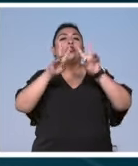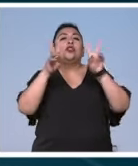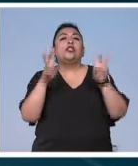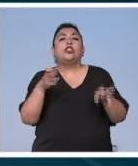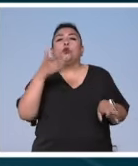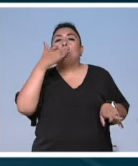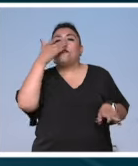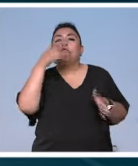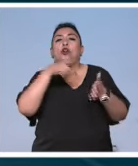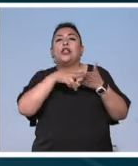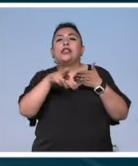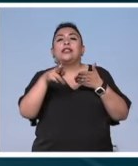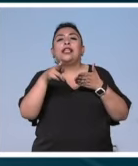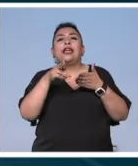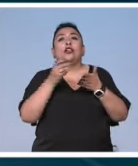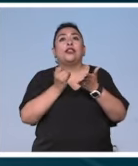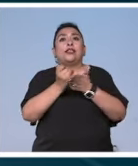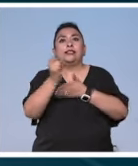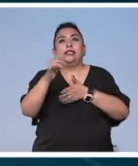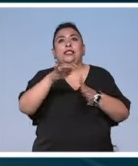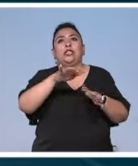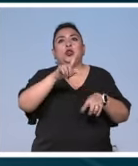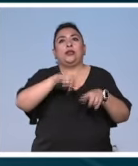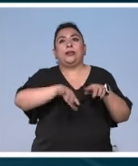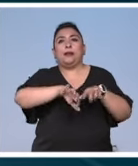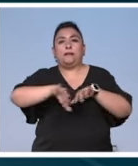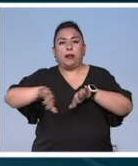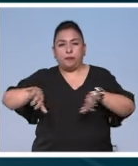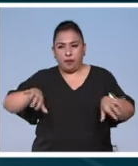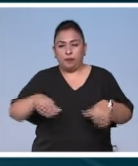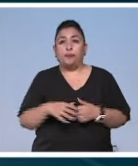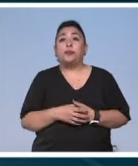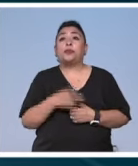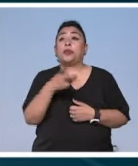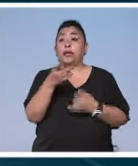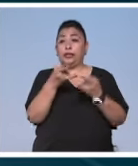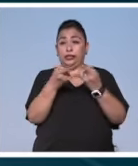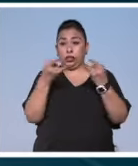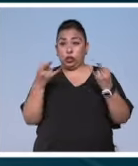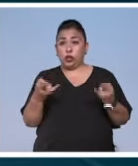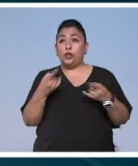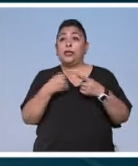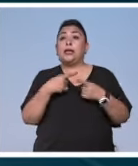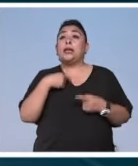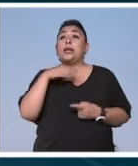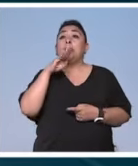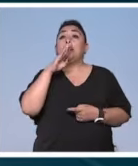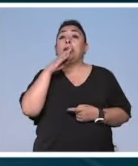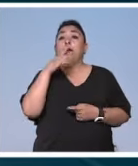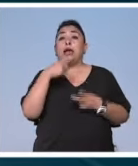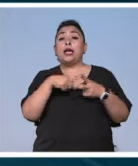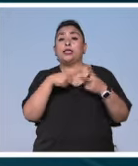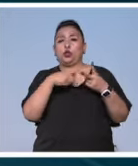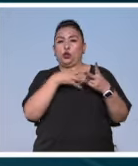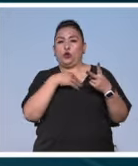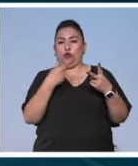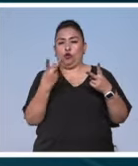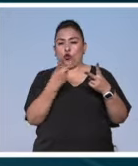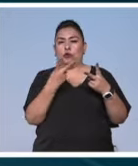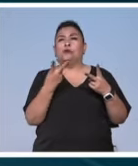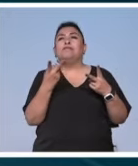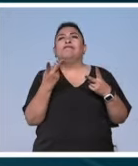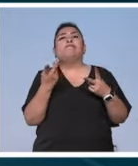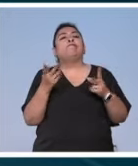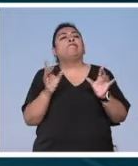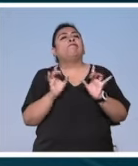Flores negras del destino nos apartan es la historia de una madre su hijo sobre todo el